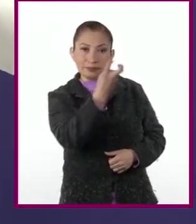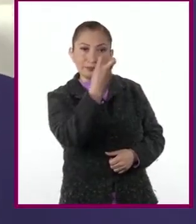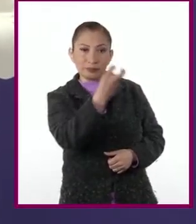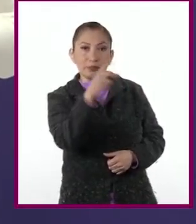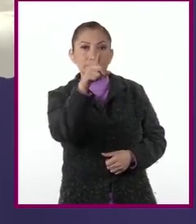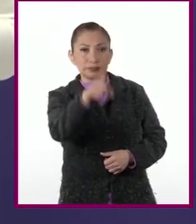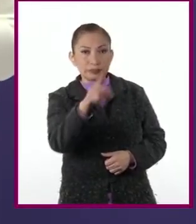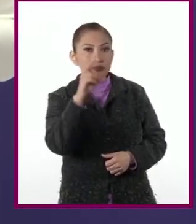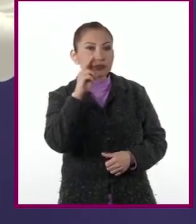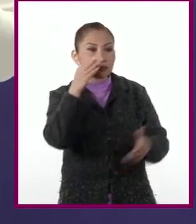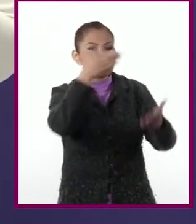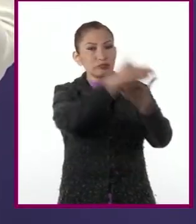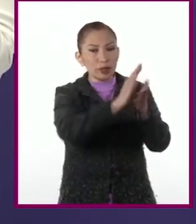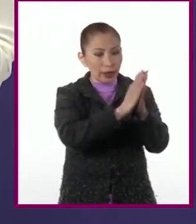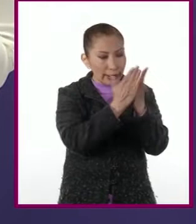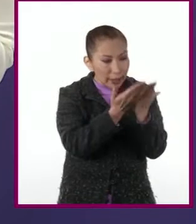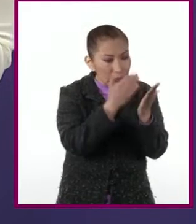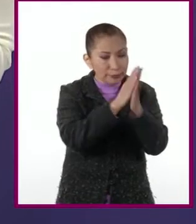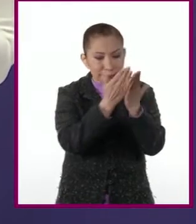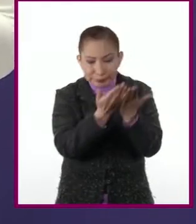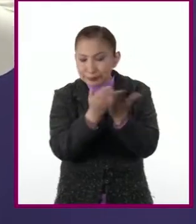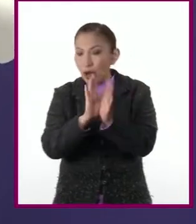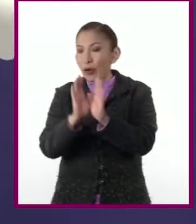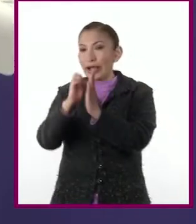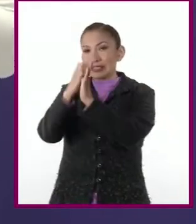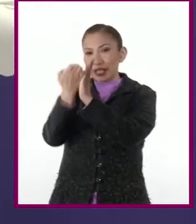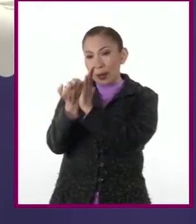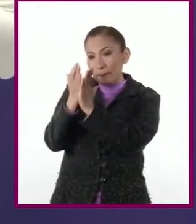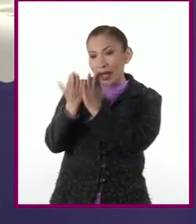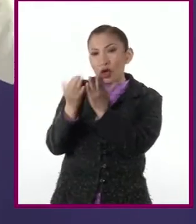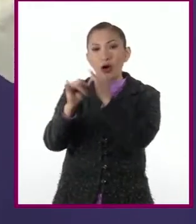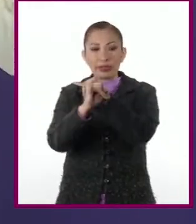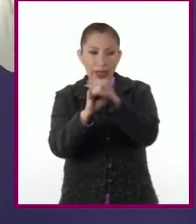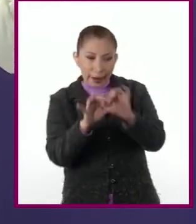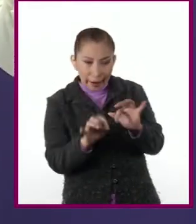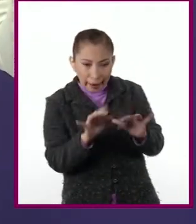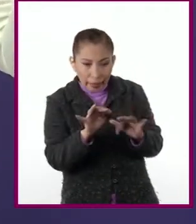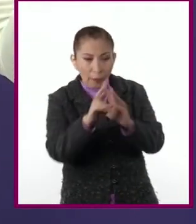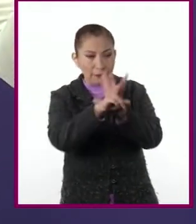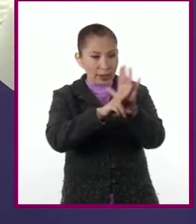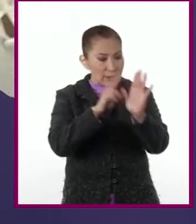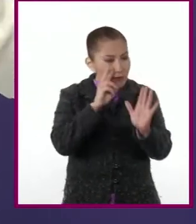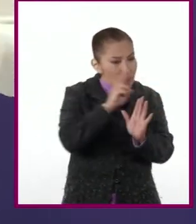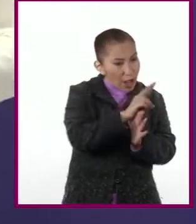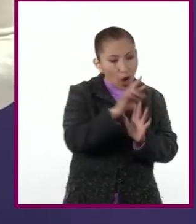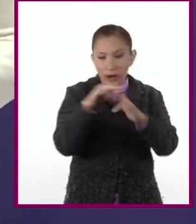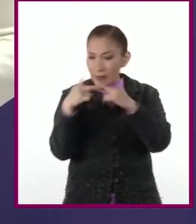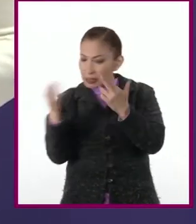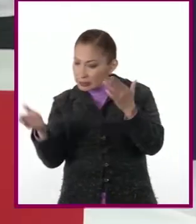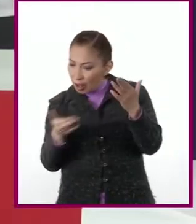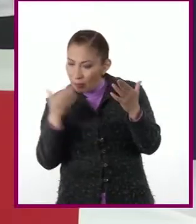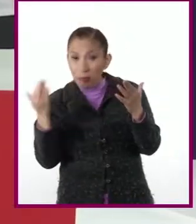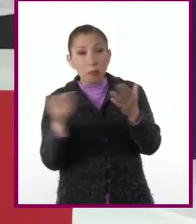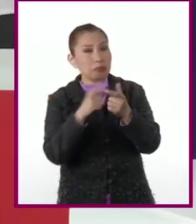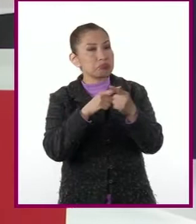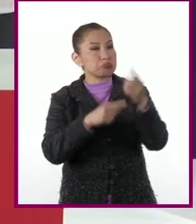habrán recurrido a libros, enciclopedias, páginas de internet, videos, revistas, etc.